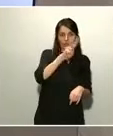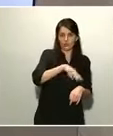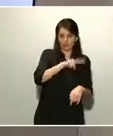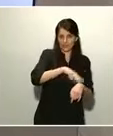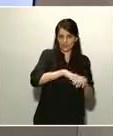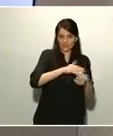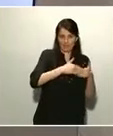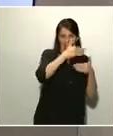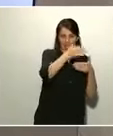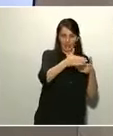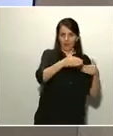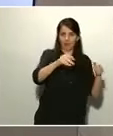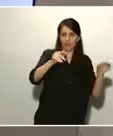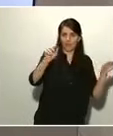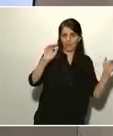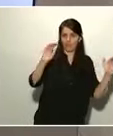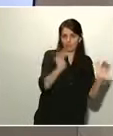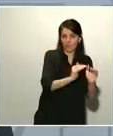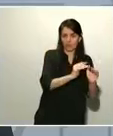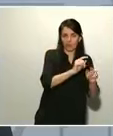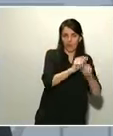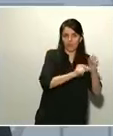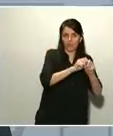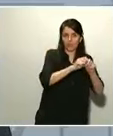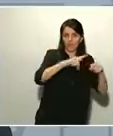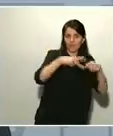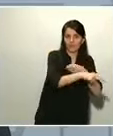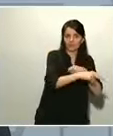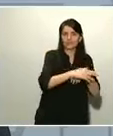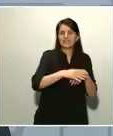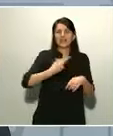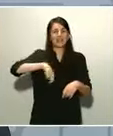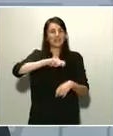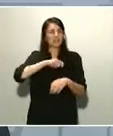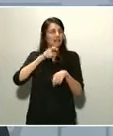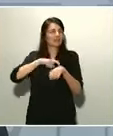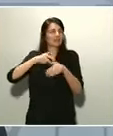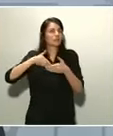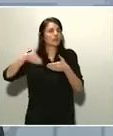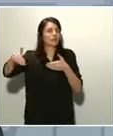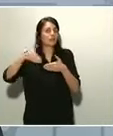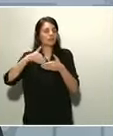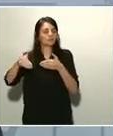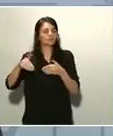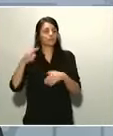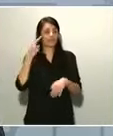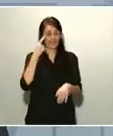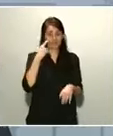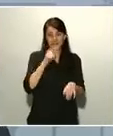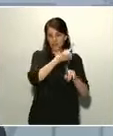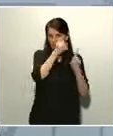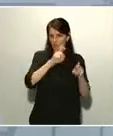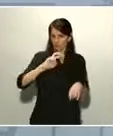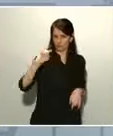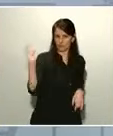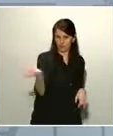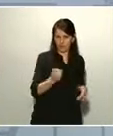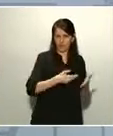tardará España con sus medidas? Bueno, son varias preguntas que hace el diario El País y voy a responder, por supuesto, a las tres. La primera.